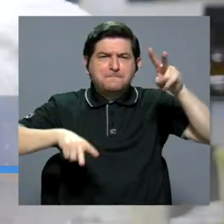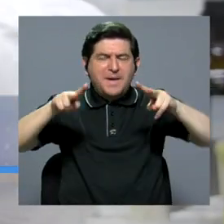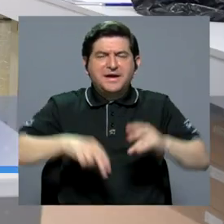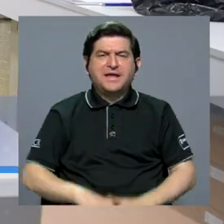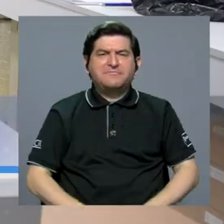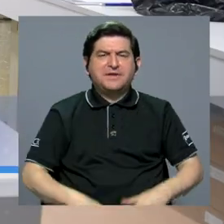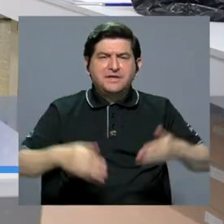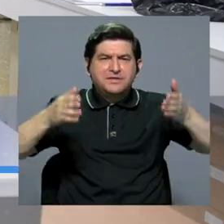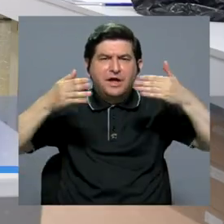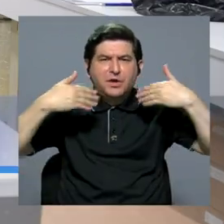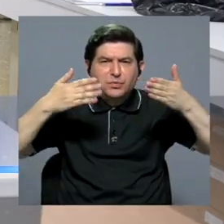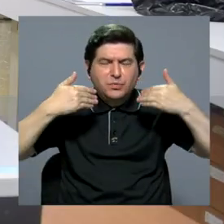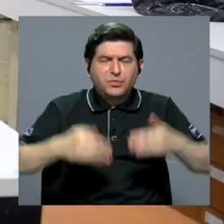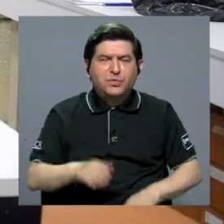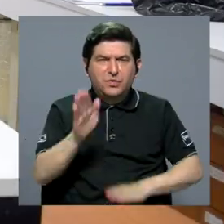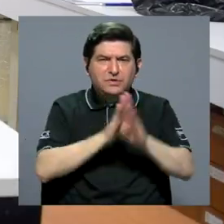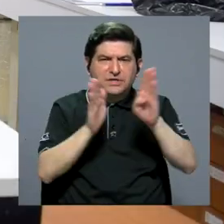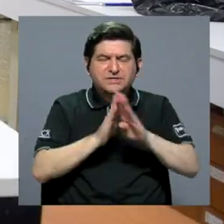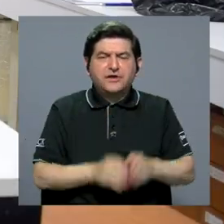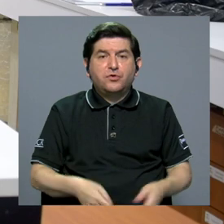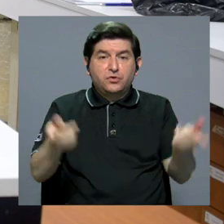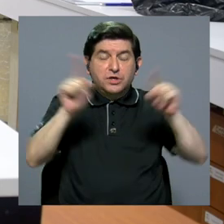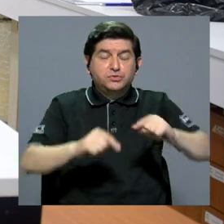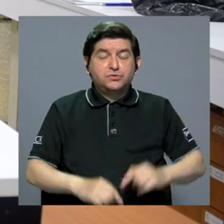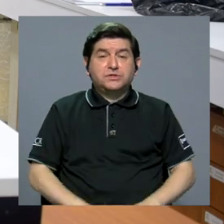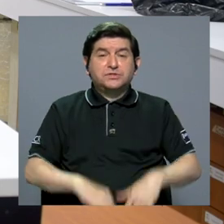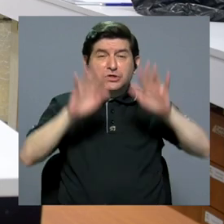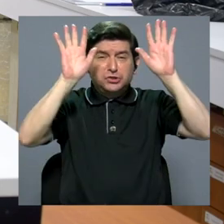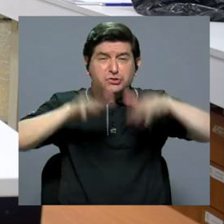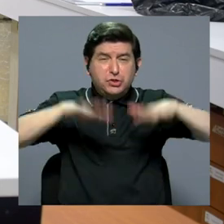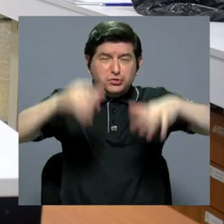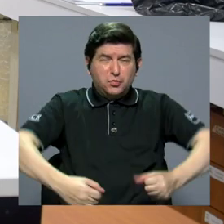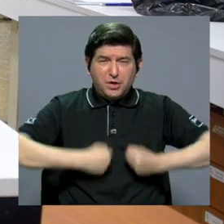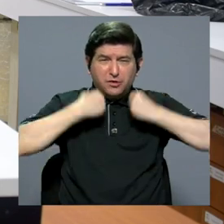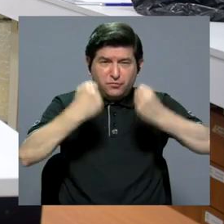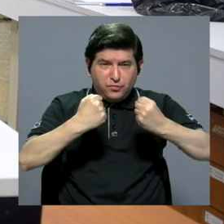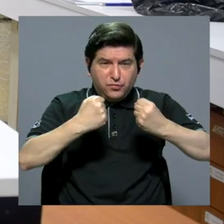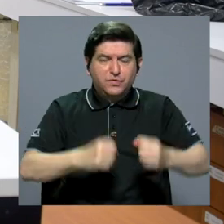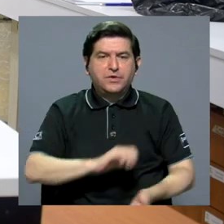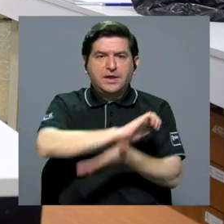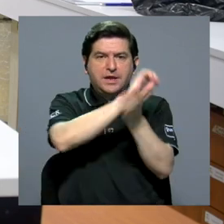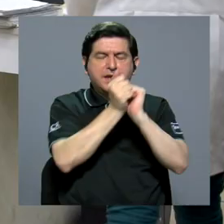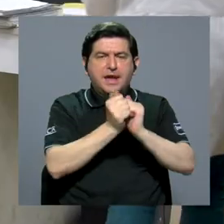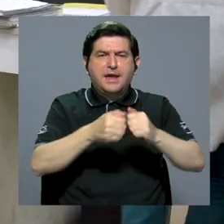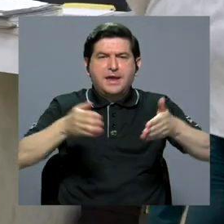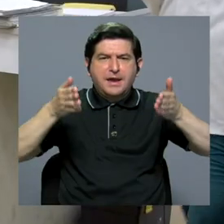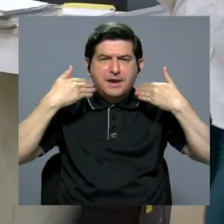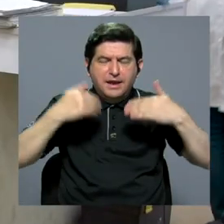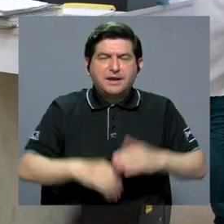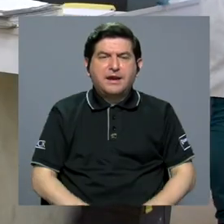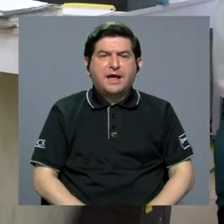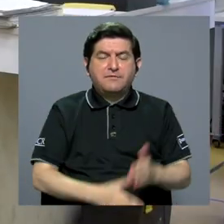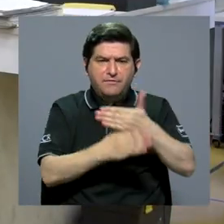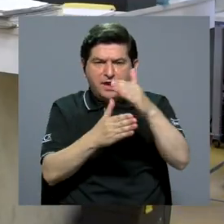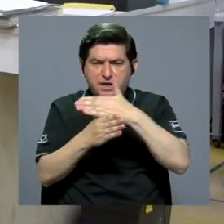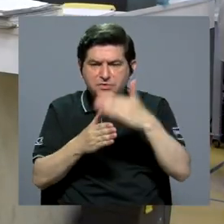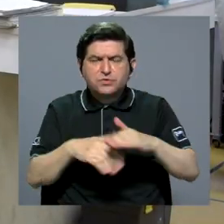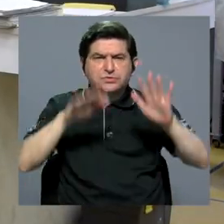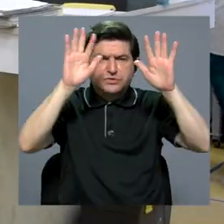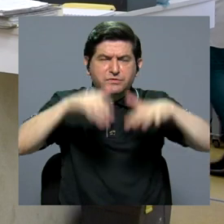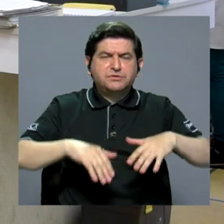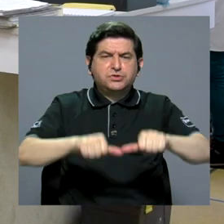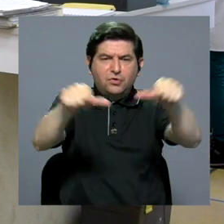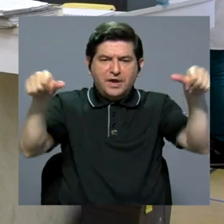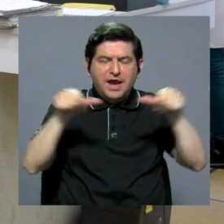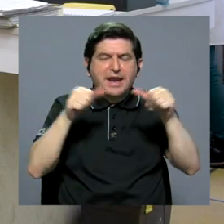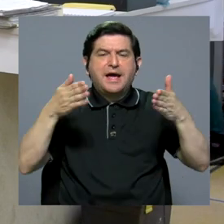climática, en el desarrollo de eventos extremos de precipitación y en el cambio climático sobre la distribución de la lluvia